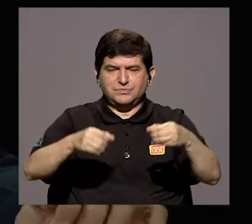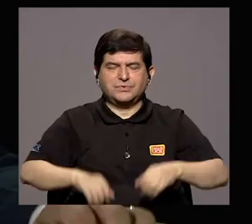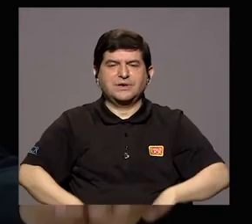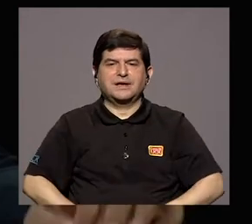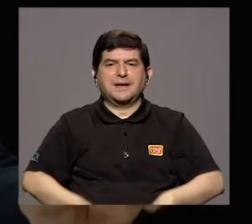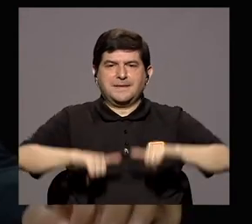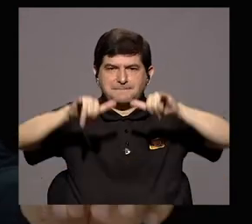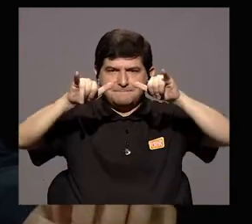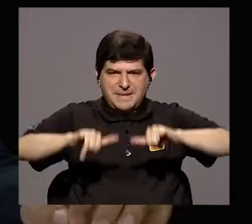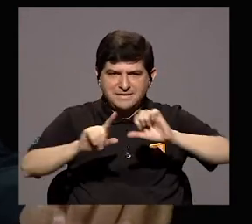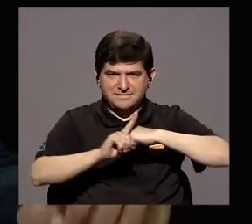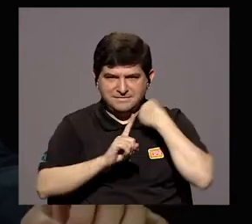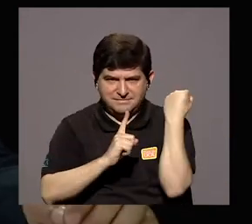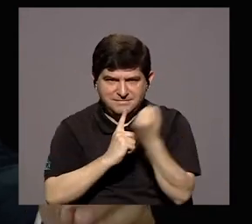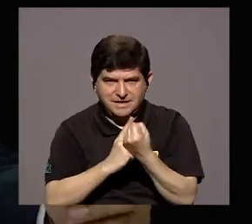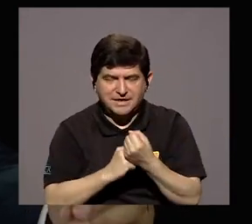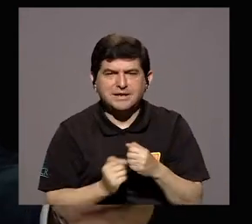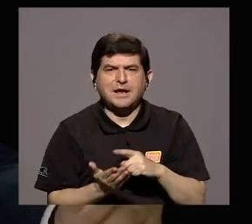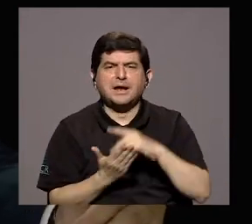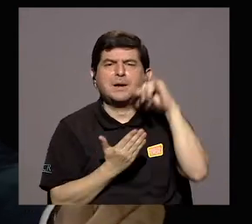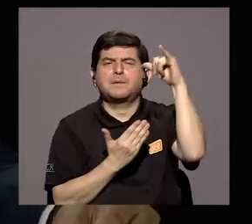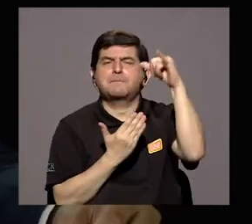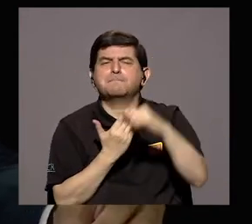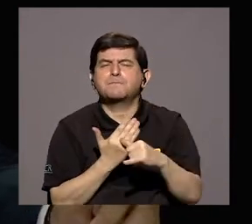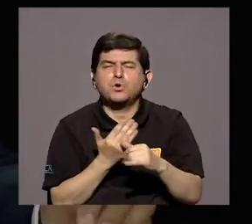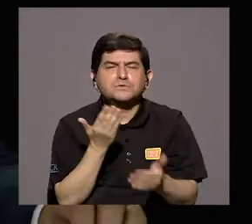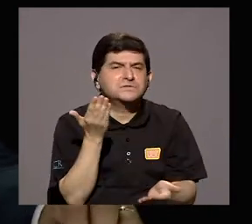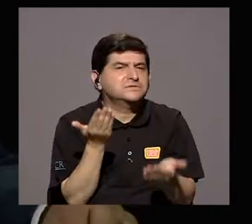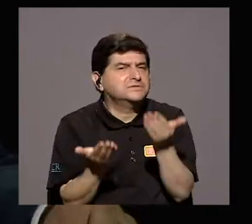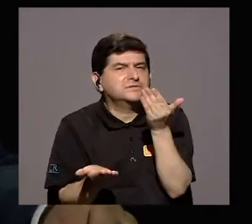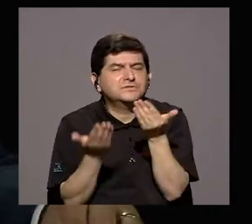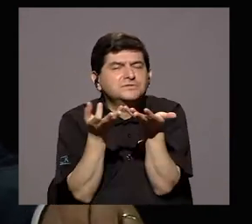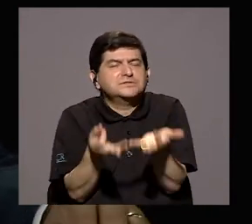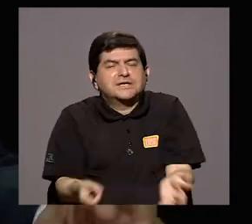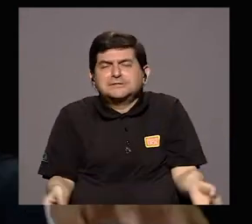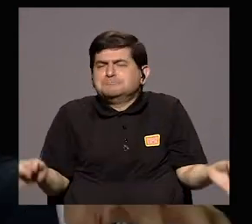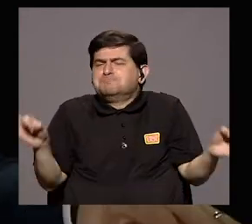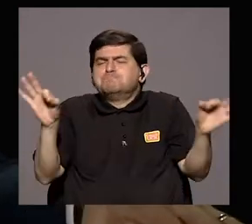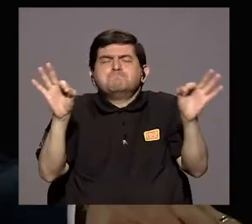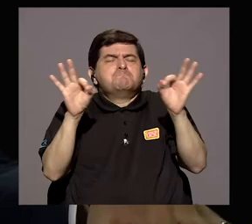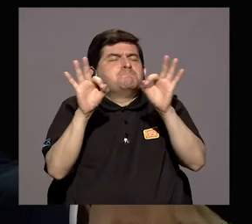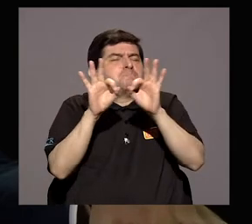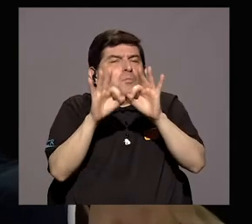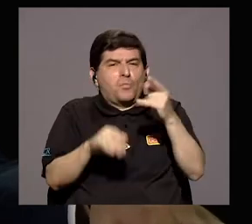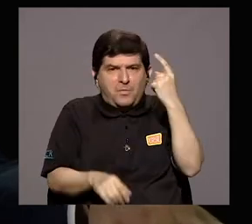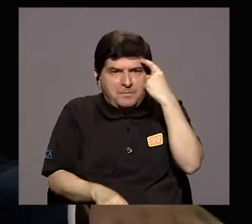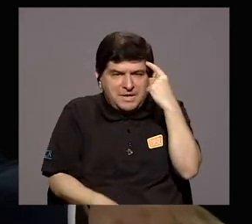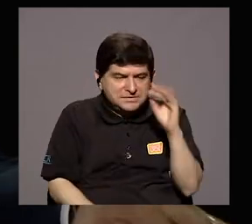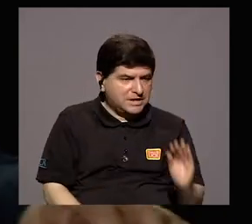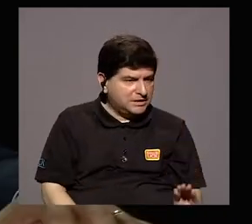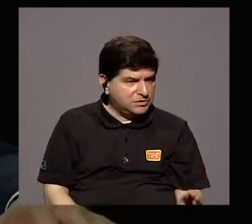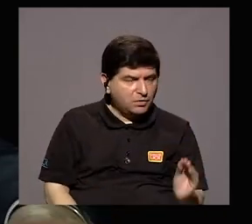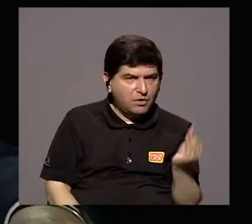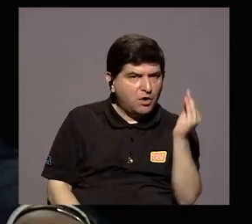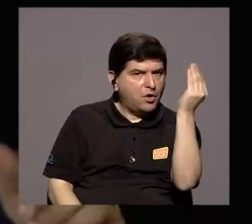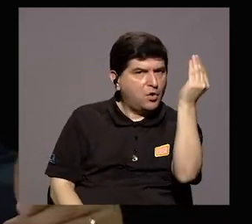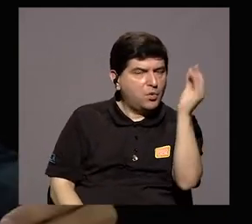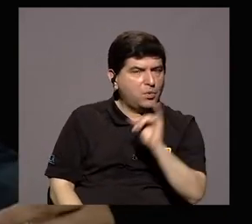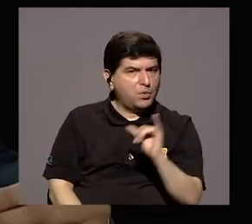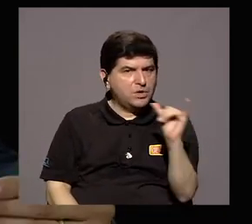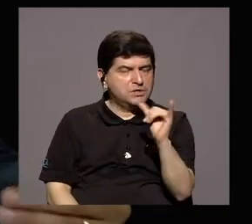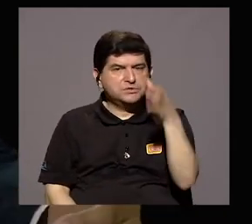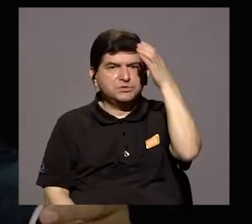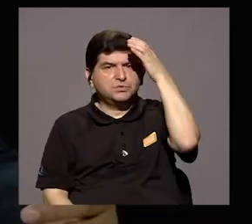¿en qué proyectos usted diría que eran proyectos importantísimos, tanto para la juventud como para la